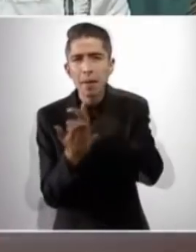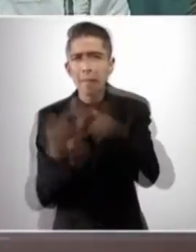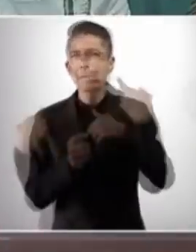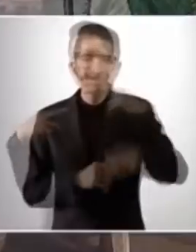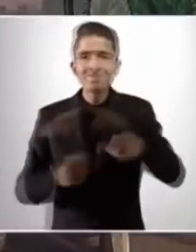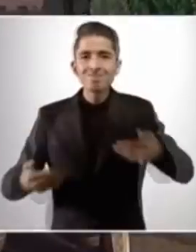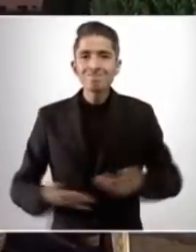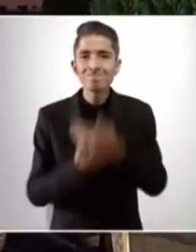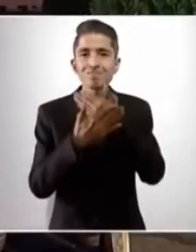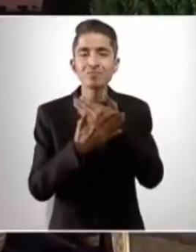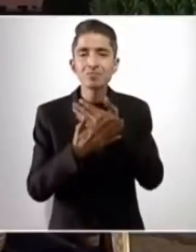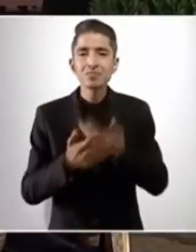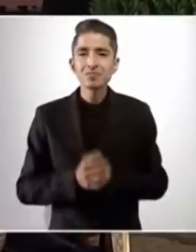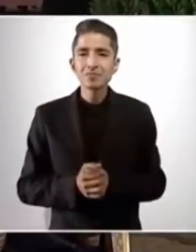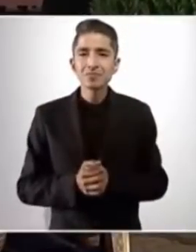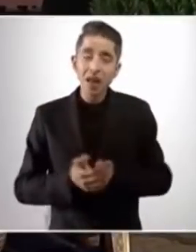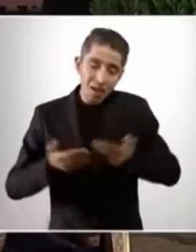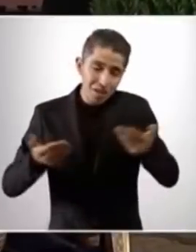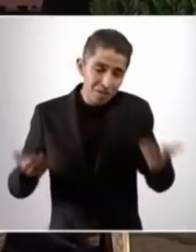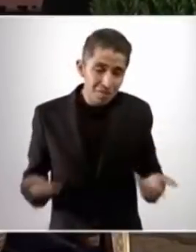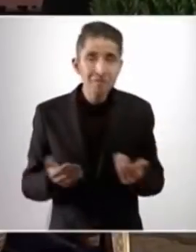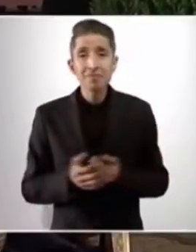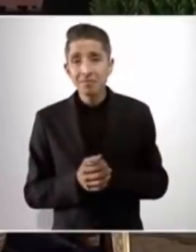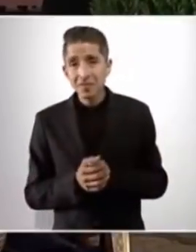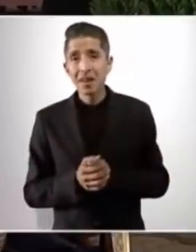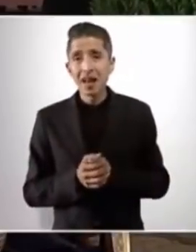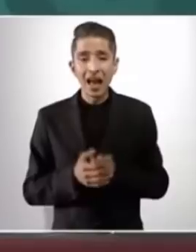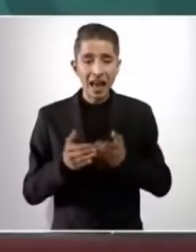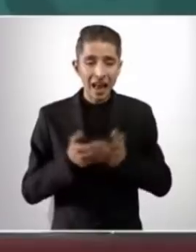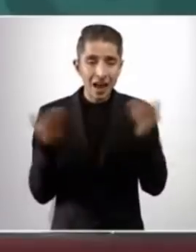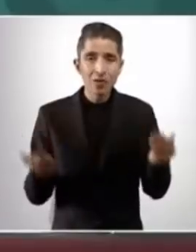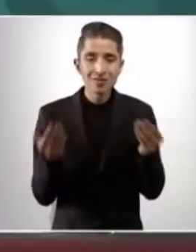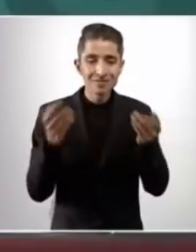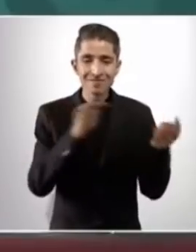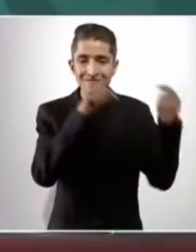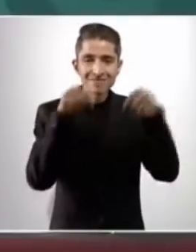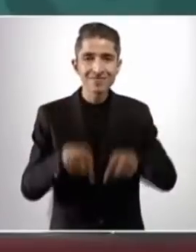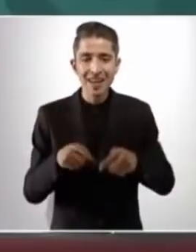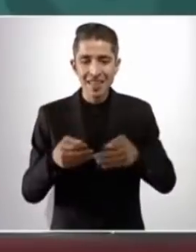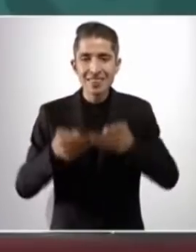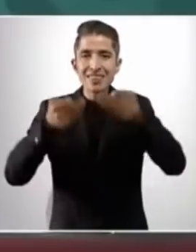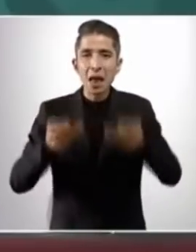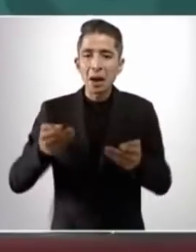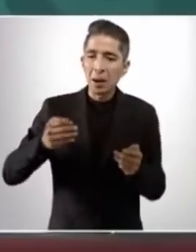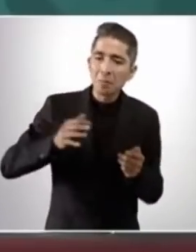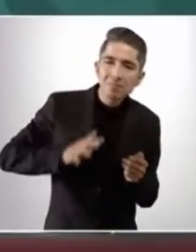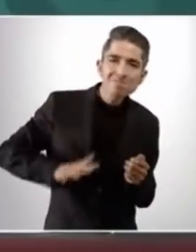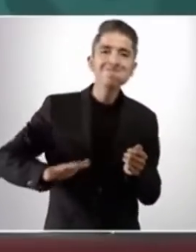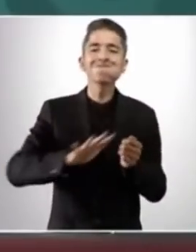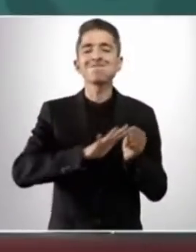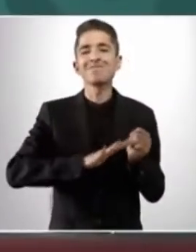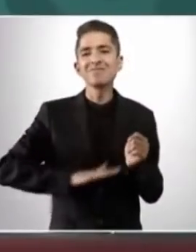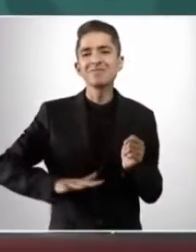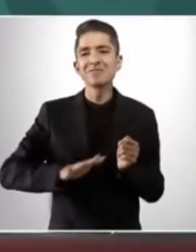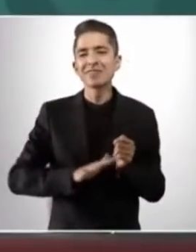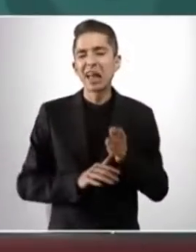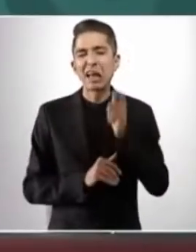Bueno, pues estamos aquí en estas tierras tan